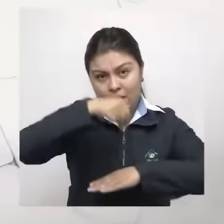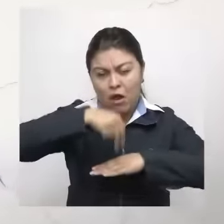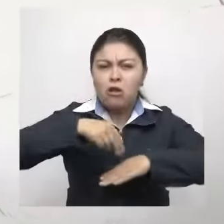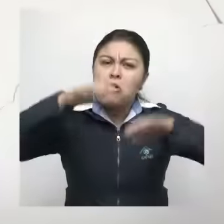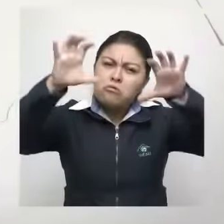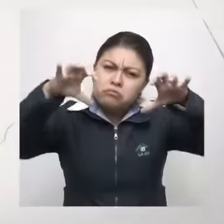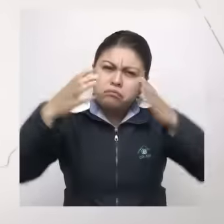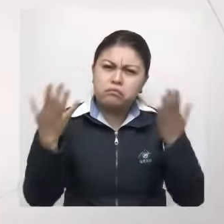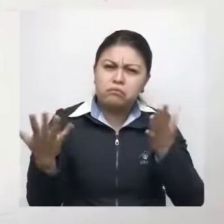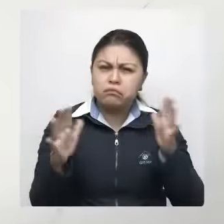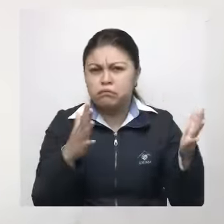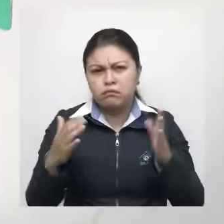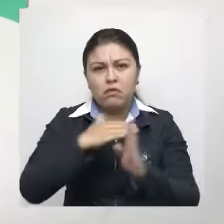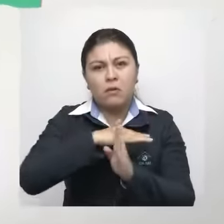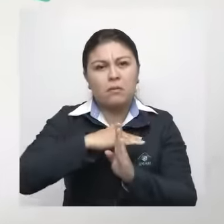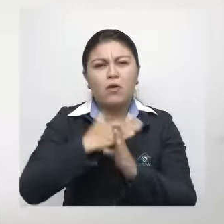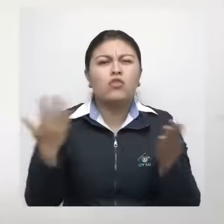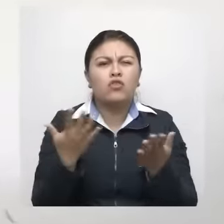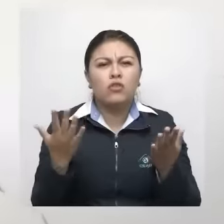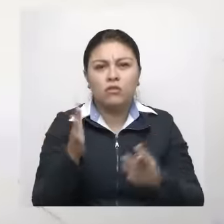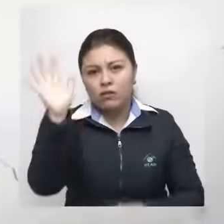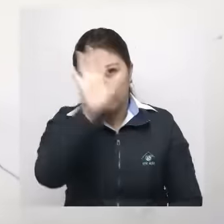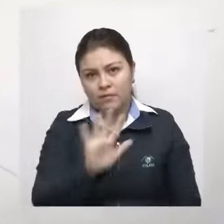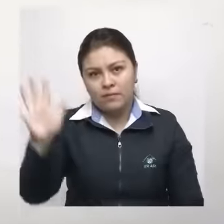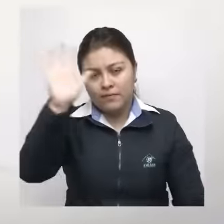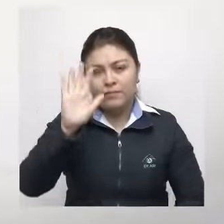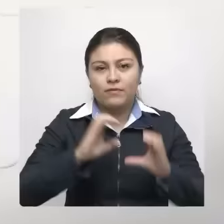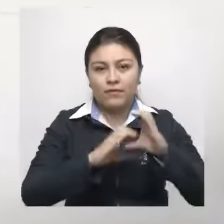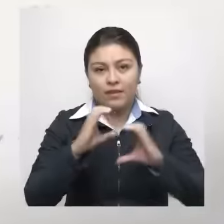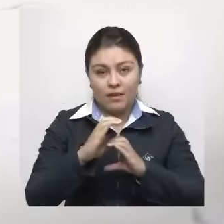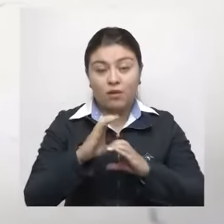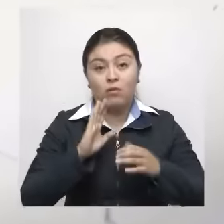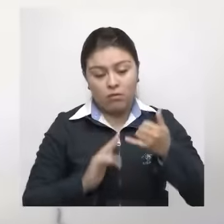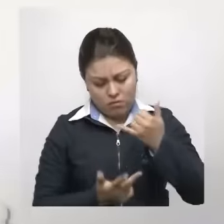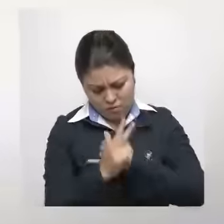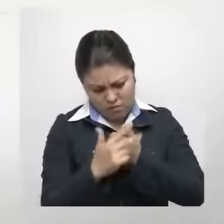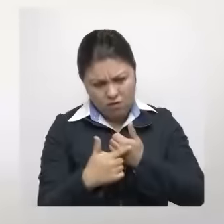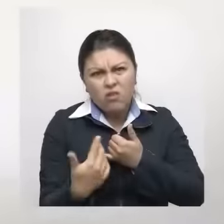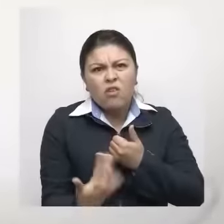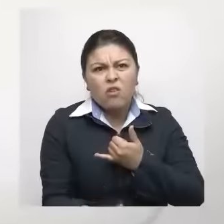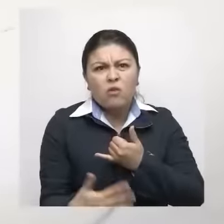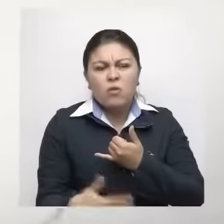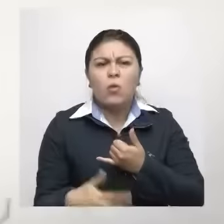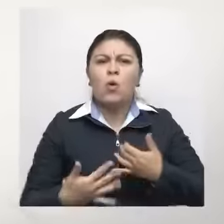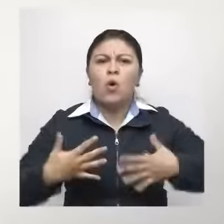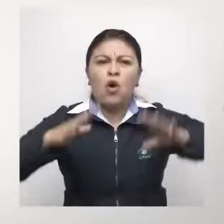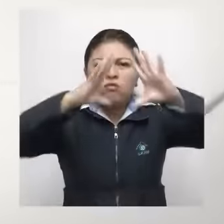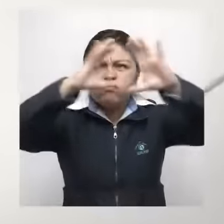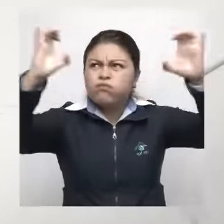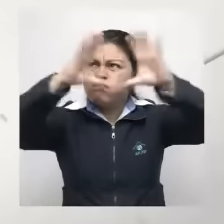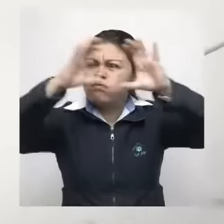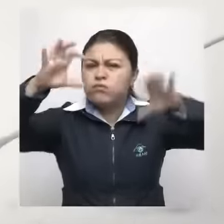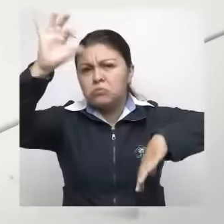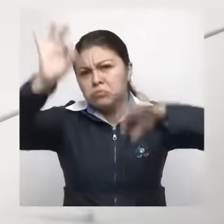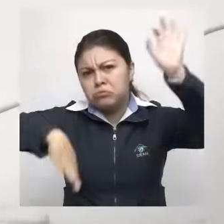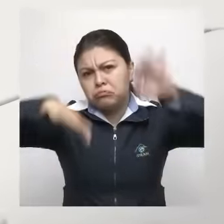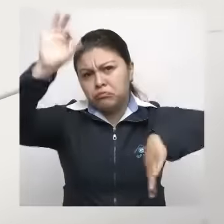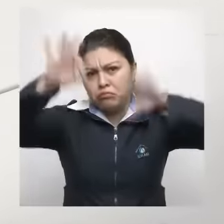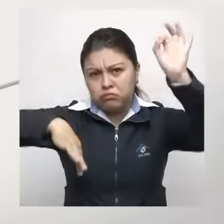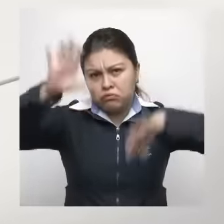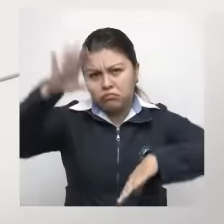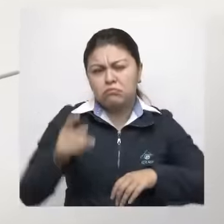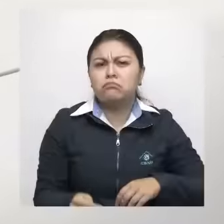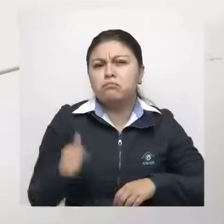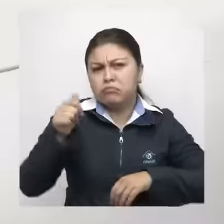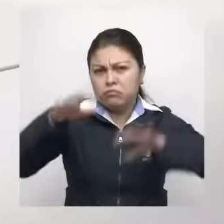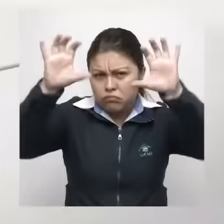departamento del Cauca. La región andina también se verá nublada, cubierta con lluviznas y lluvias pasajeras en Santanderes, el altiplano